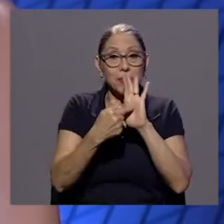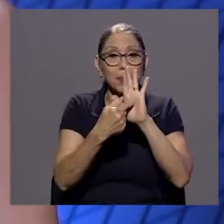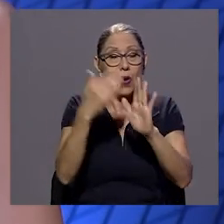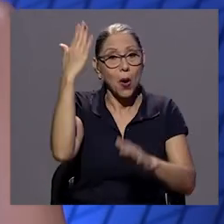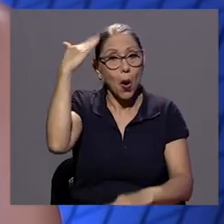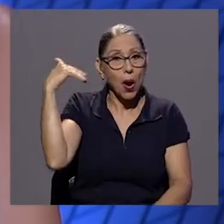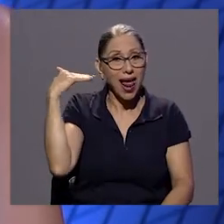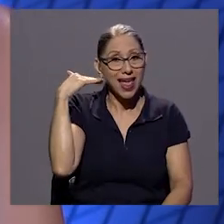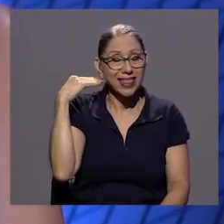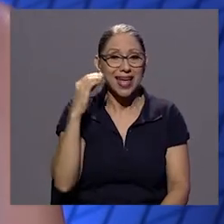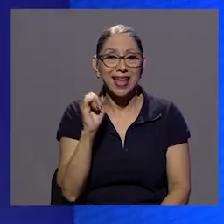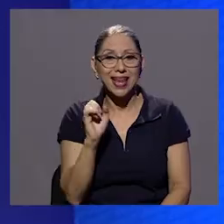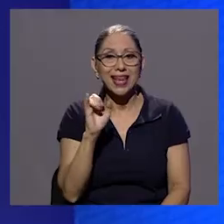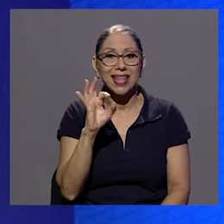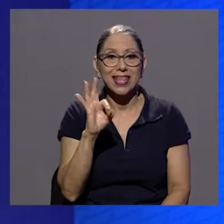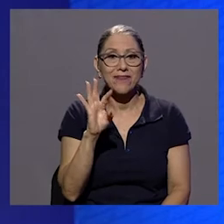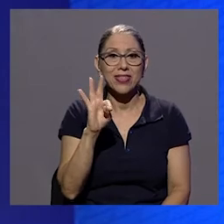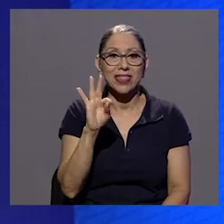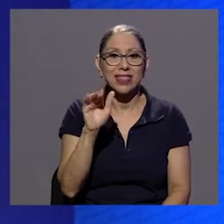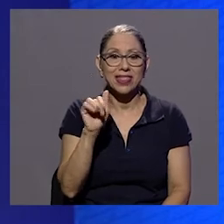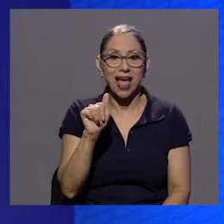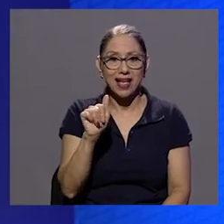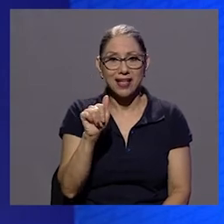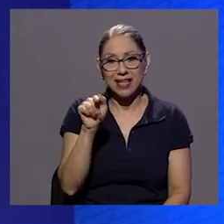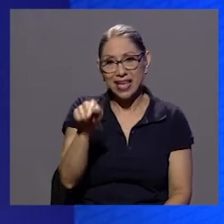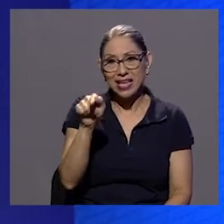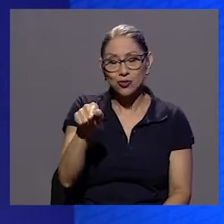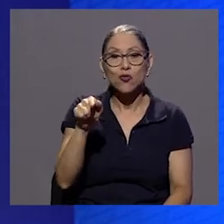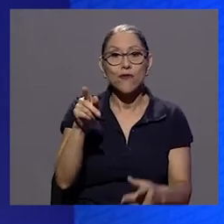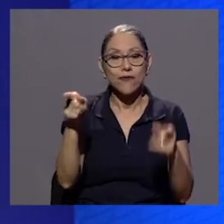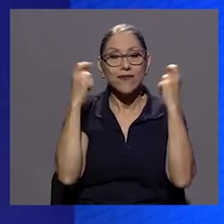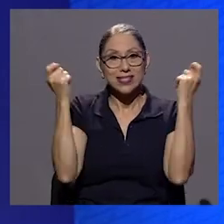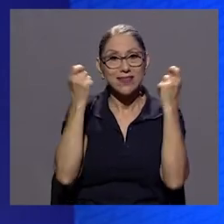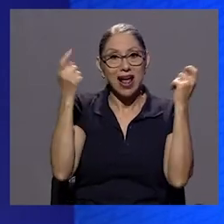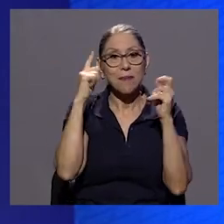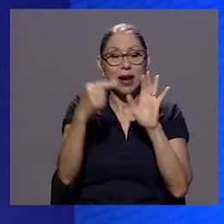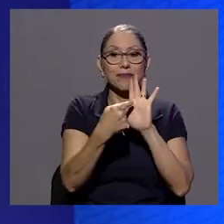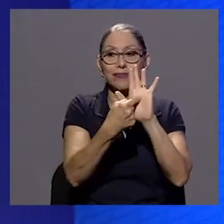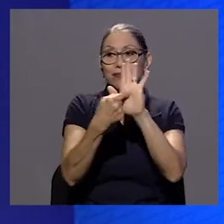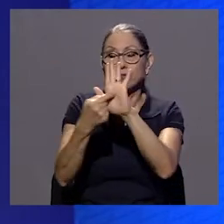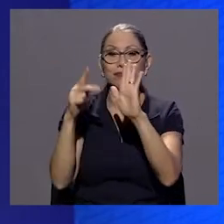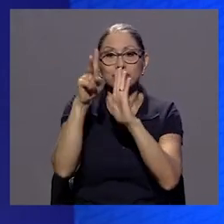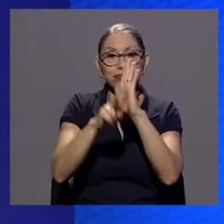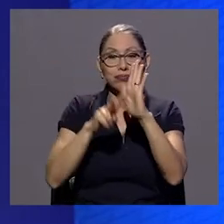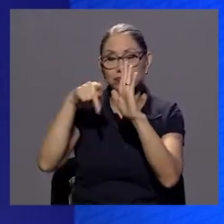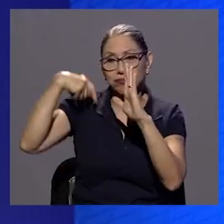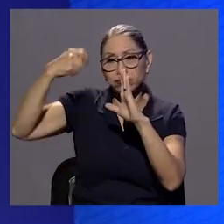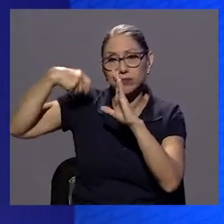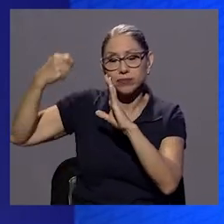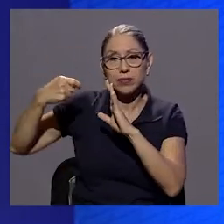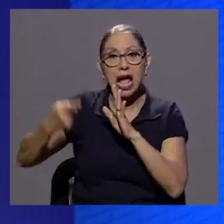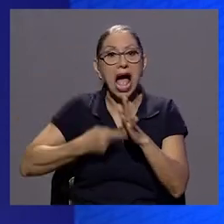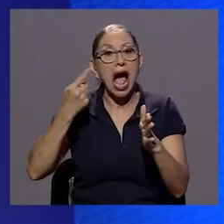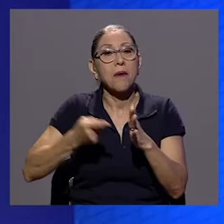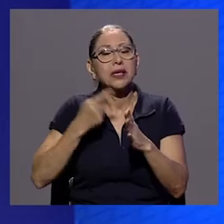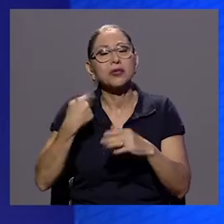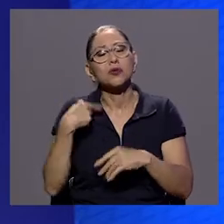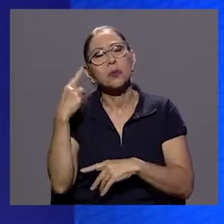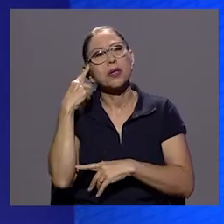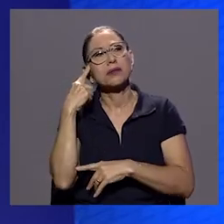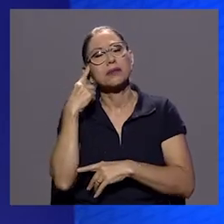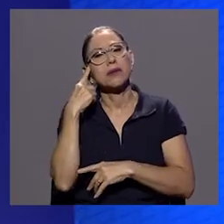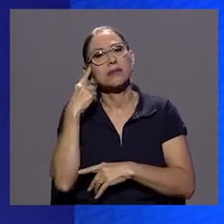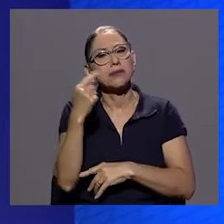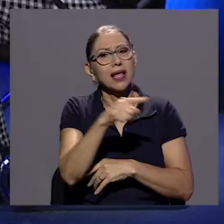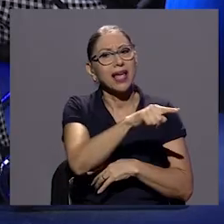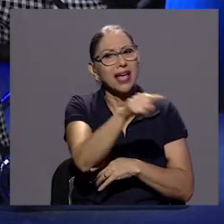gran festival de documental y verdad también un público a veces uno dice puede ser muy lejano y uno se pregunta bueno ¿cómo va a